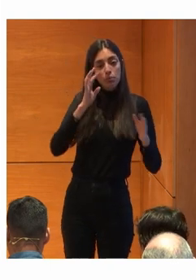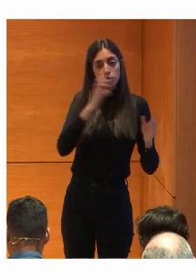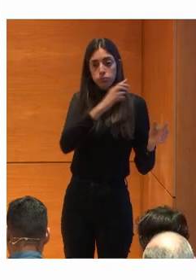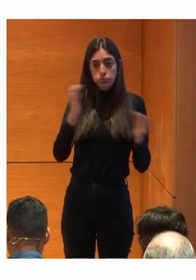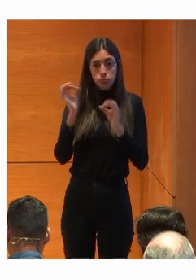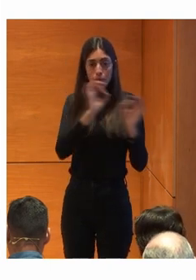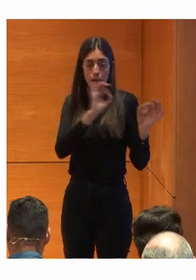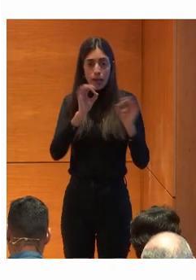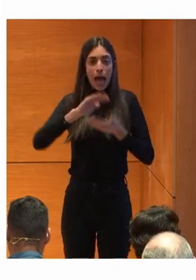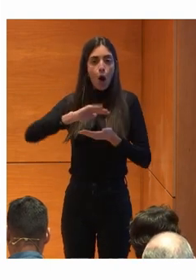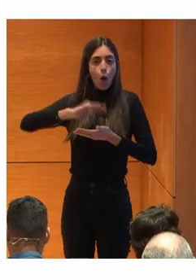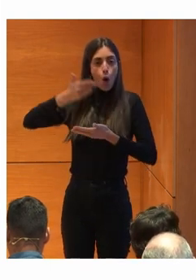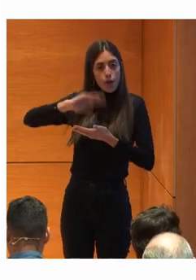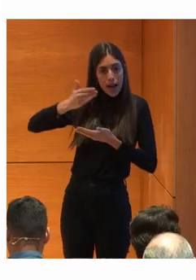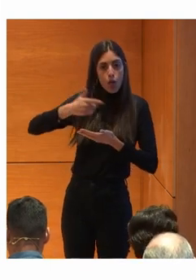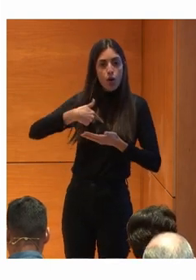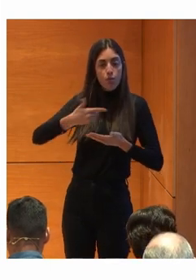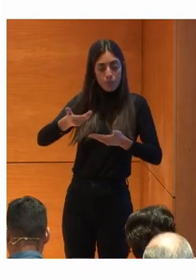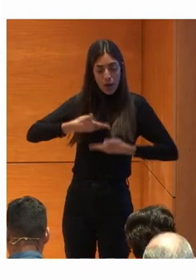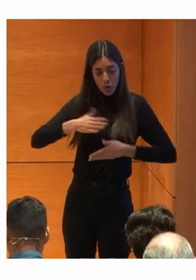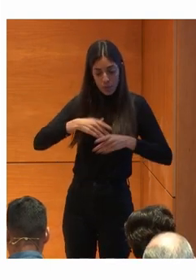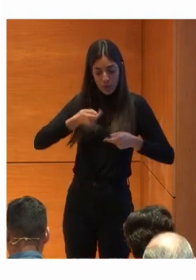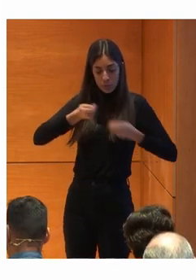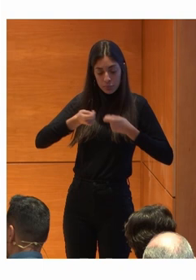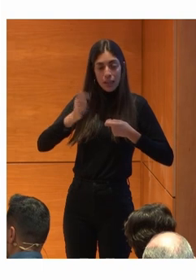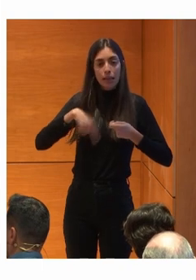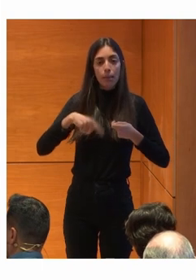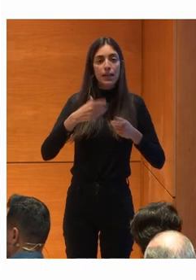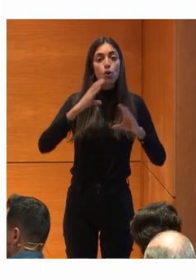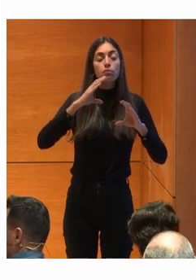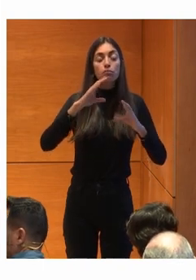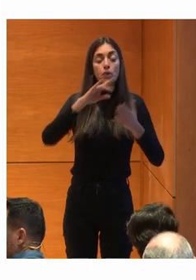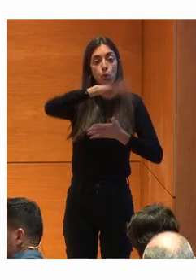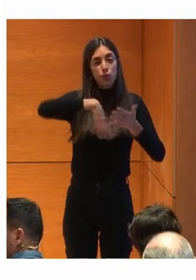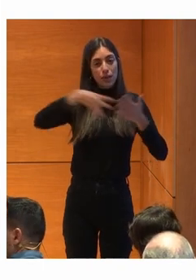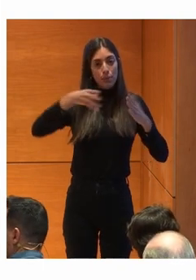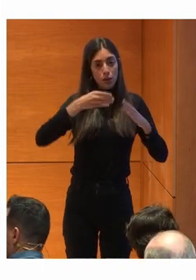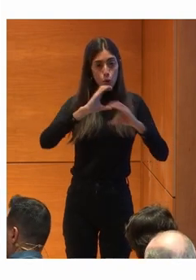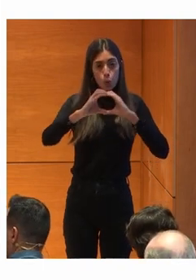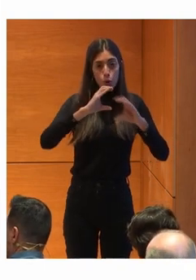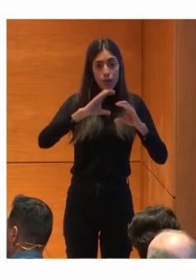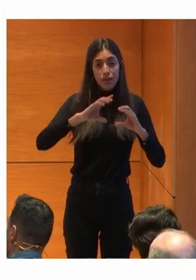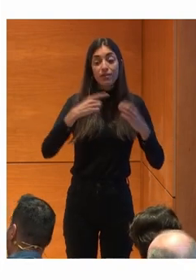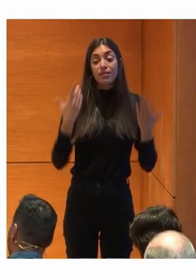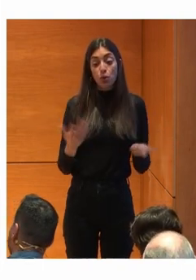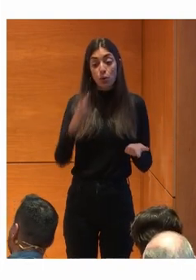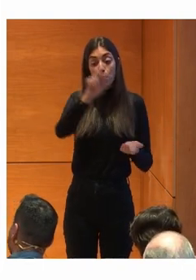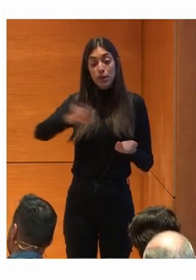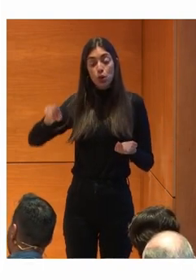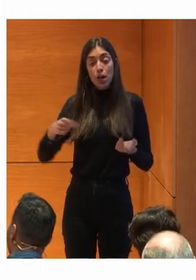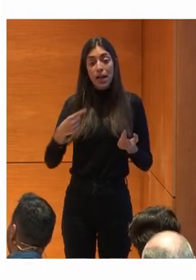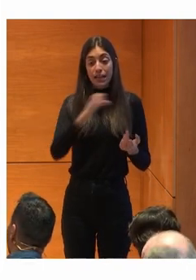softwares Que nos posibilitan Y nos facilitan Los diferentes Tableros de comunicación Que luego se adaptan A cada una De las necesidades